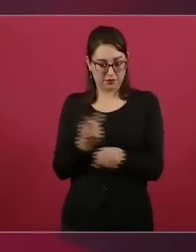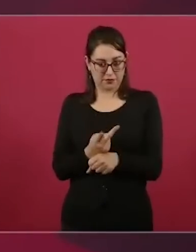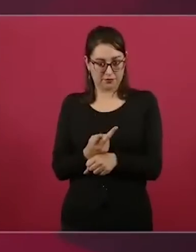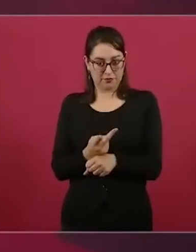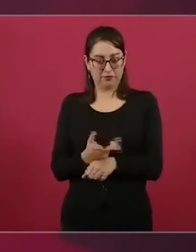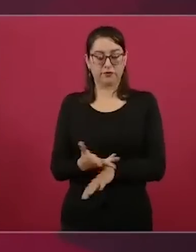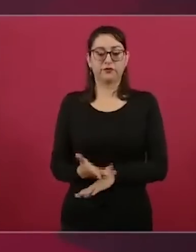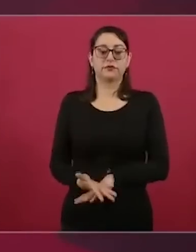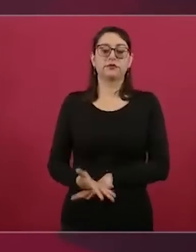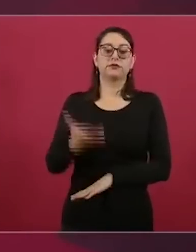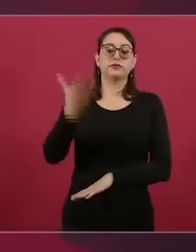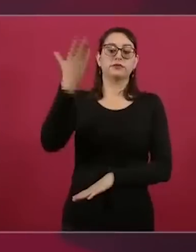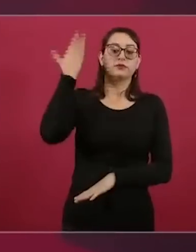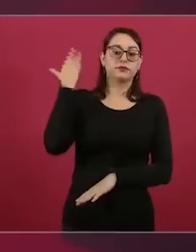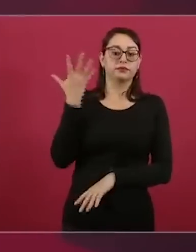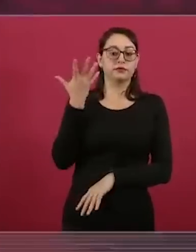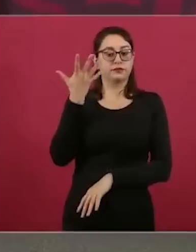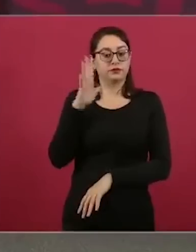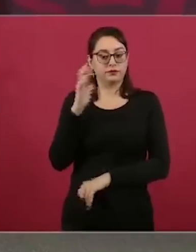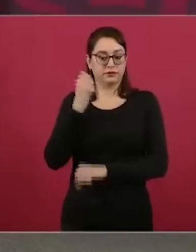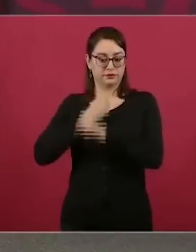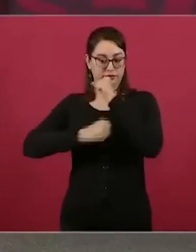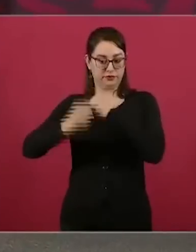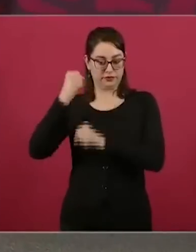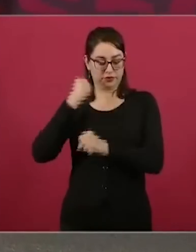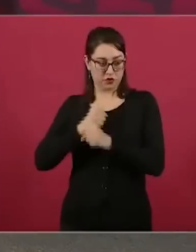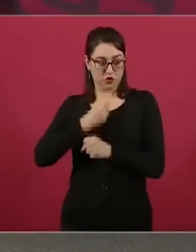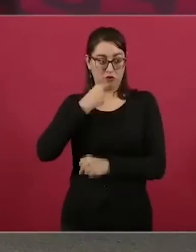cuando decía de que el pueblo era sabio,